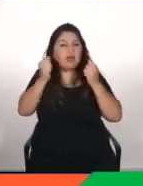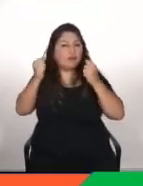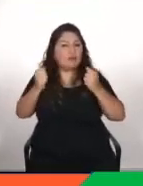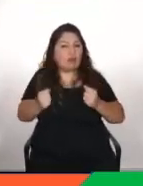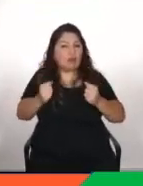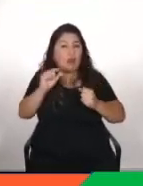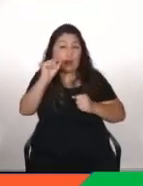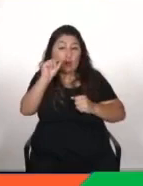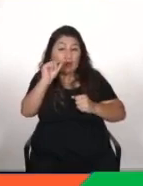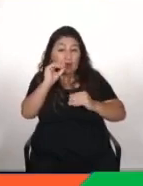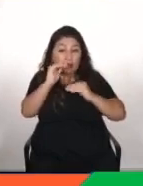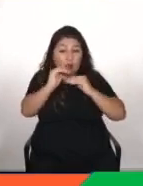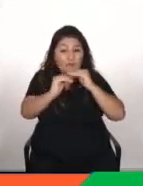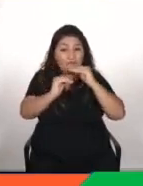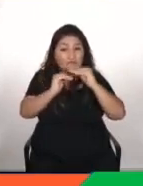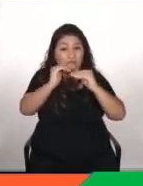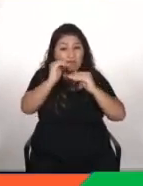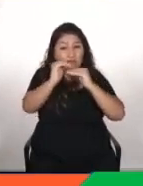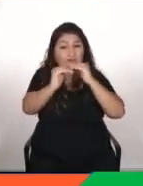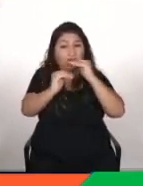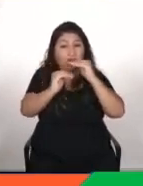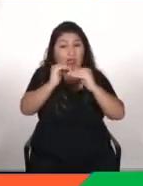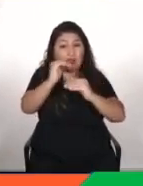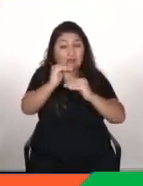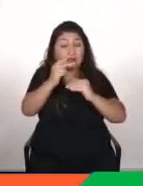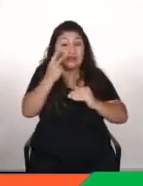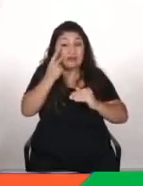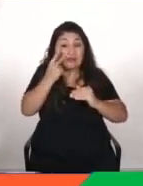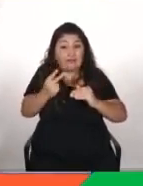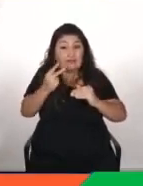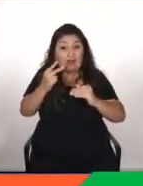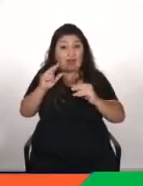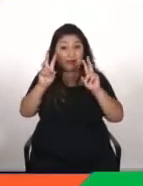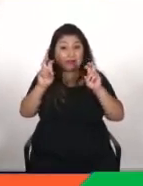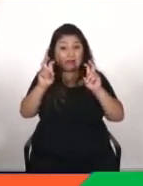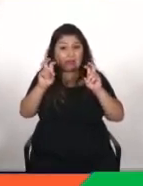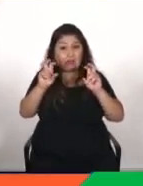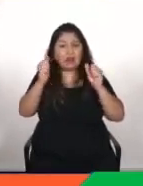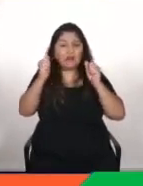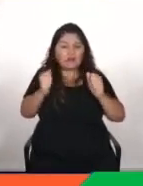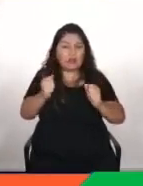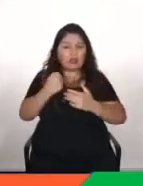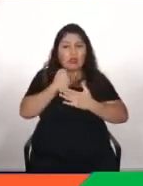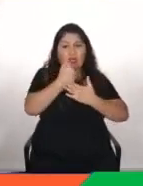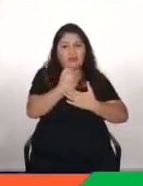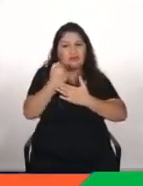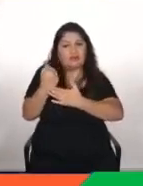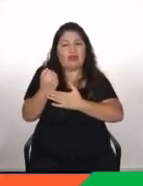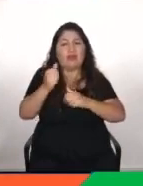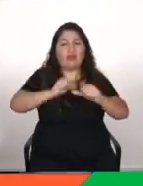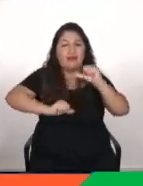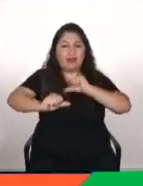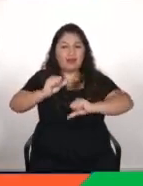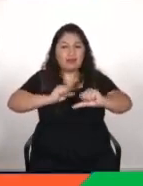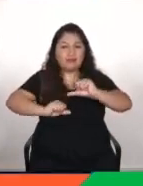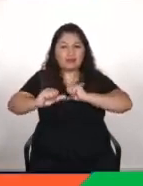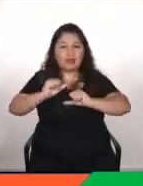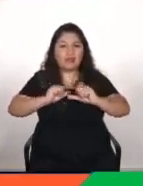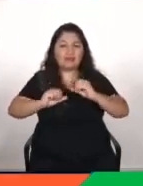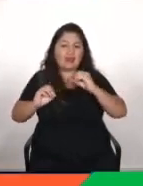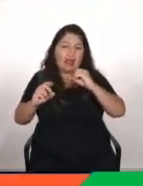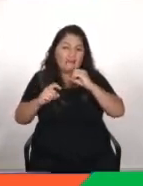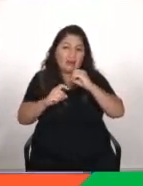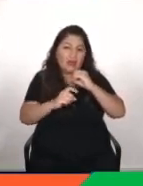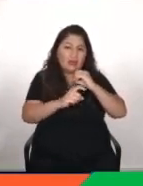pequeño avance o un avance cualitativo que se dé en este campo al final acaba beneficiando pues a la ciencia, a la biología, a la medicina